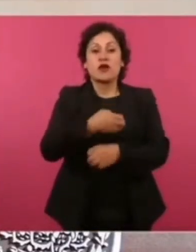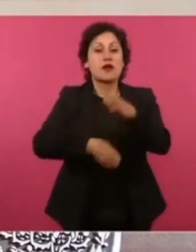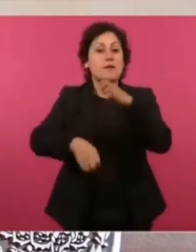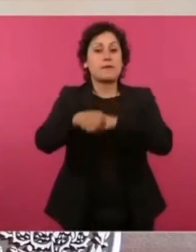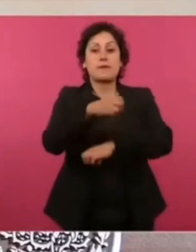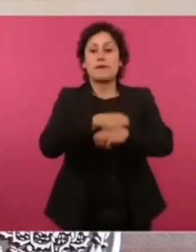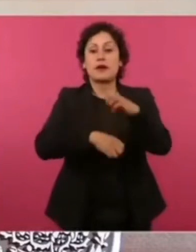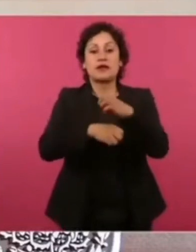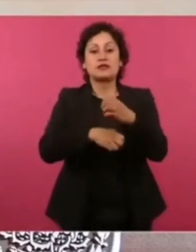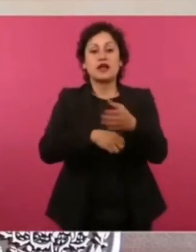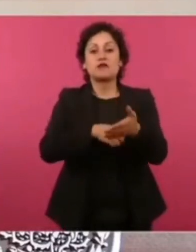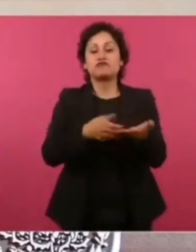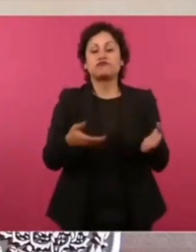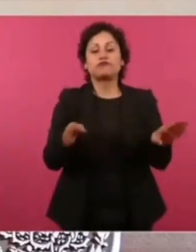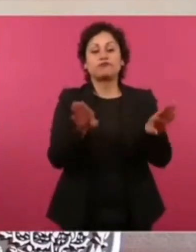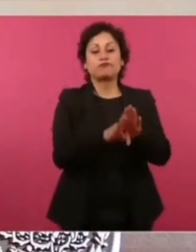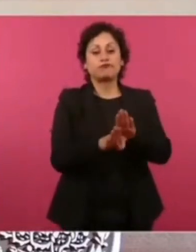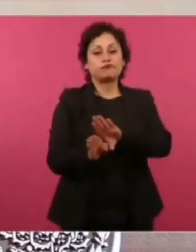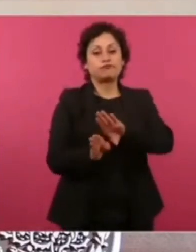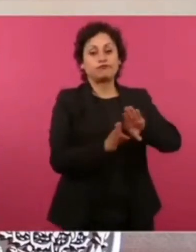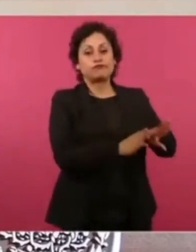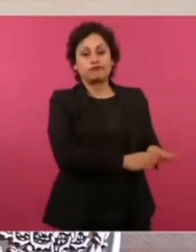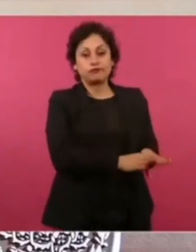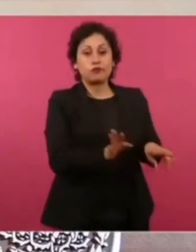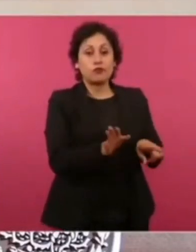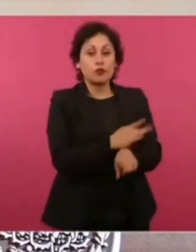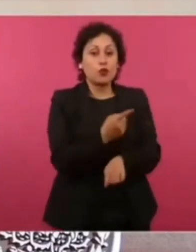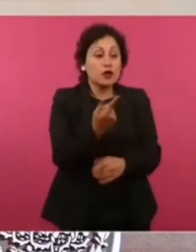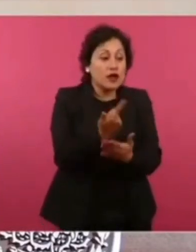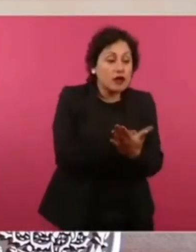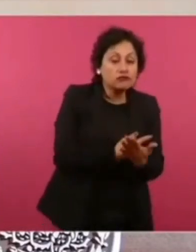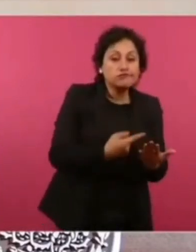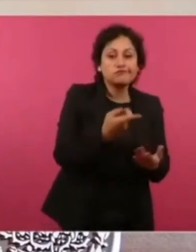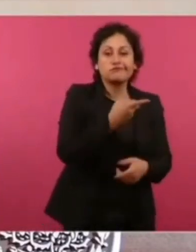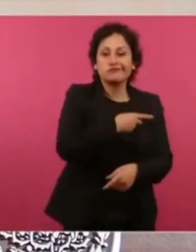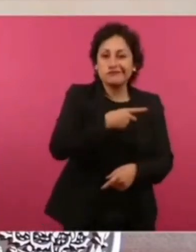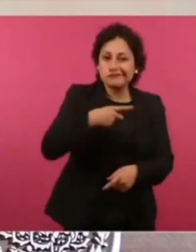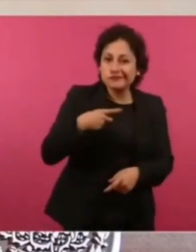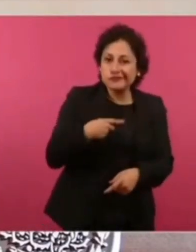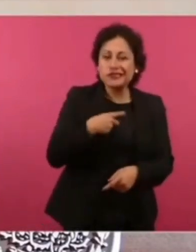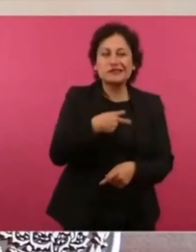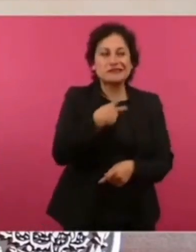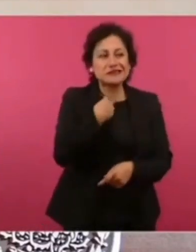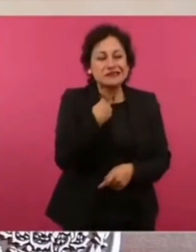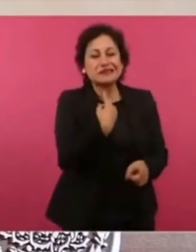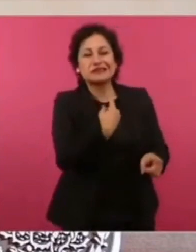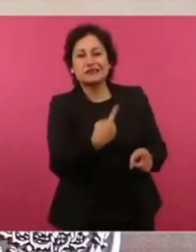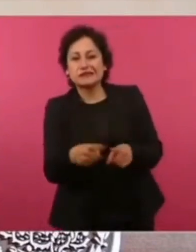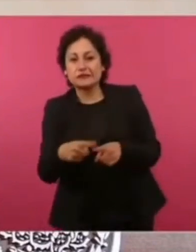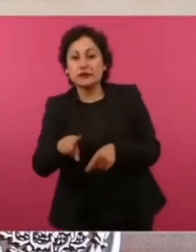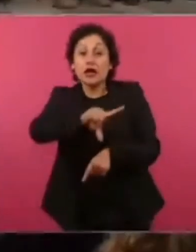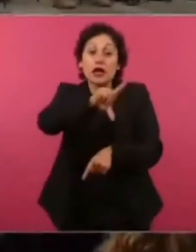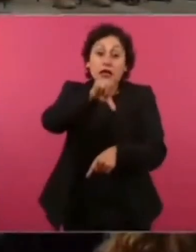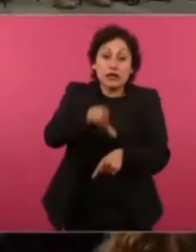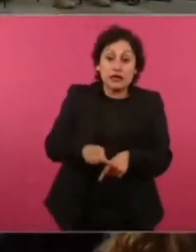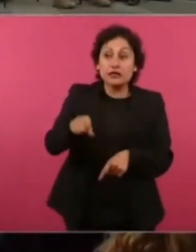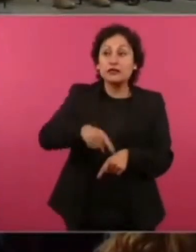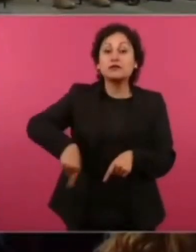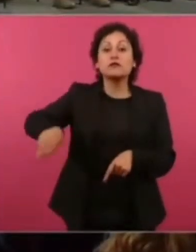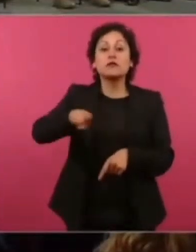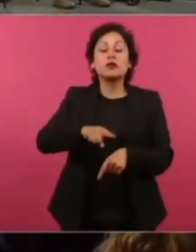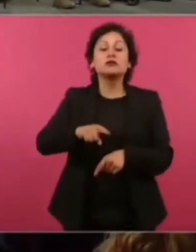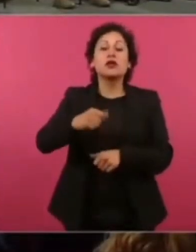aéreas debido a las diferentes deudas para después proceder al concurso mercantil,